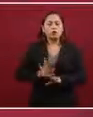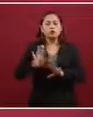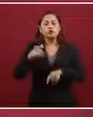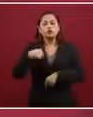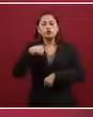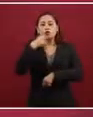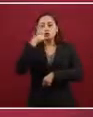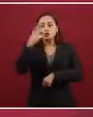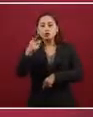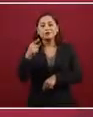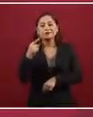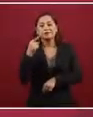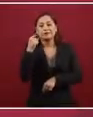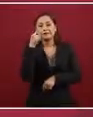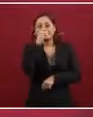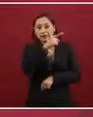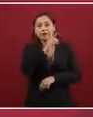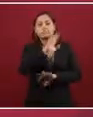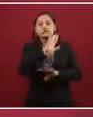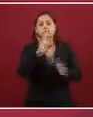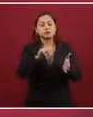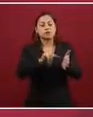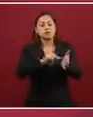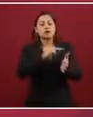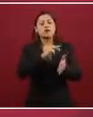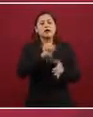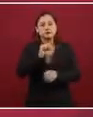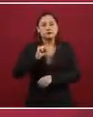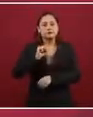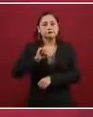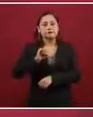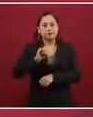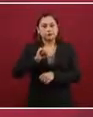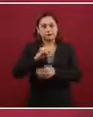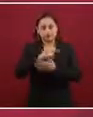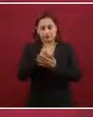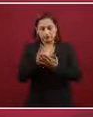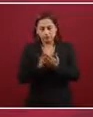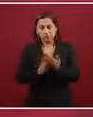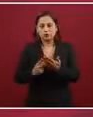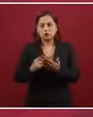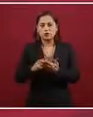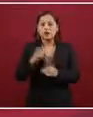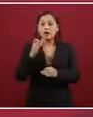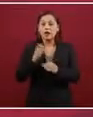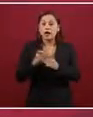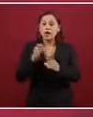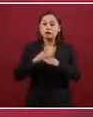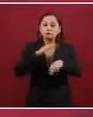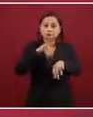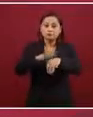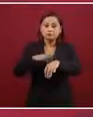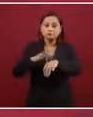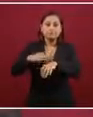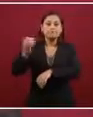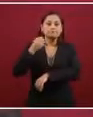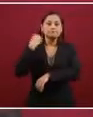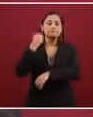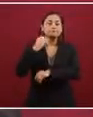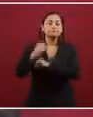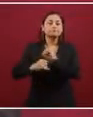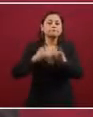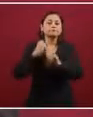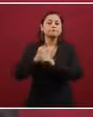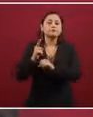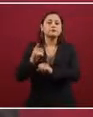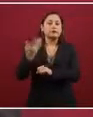una postura en favor de ese plan. Estamos convocando una conferencia internacional, ahora que vino el secretario Pompeo se lo